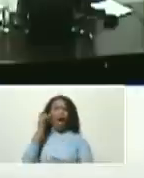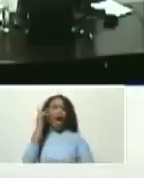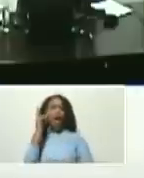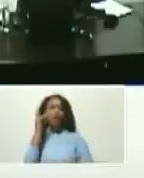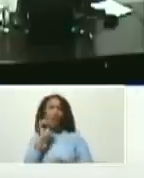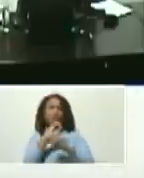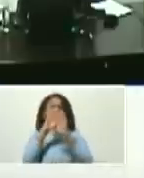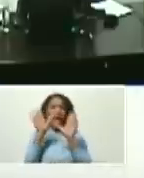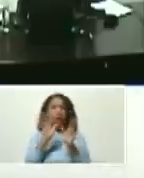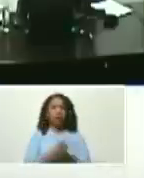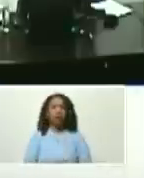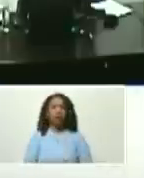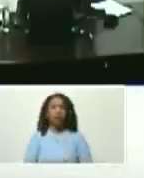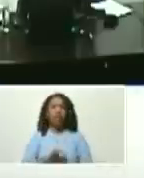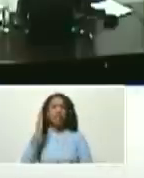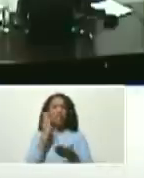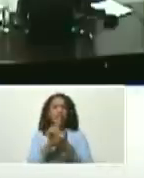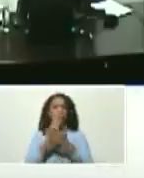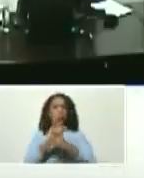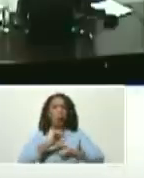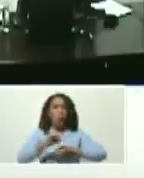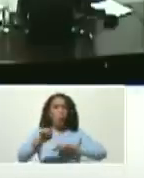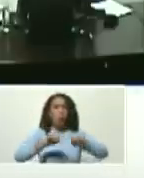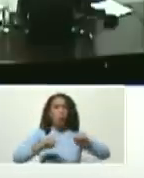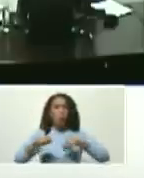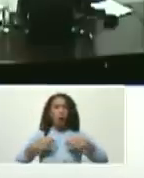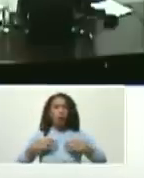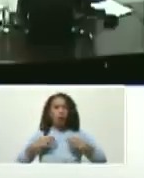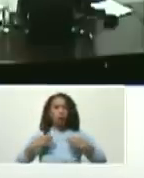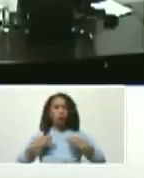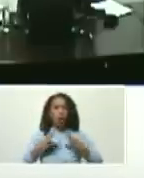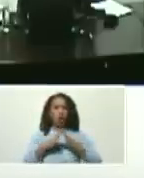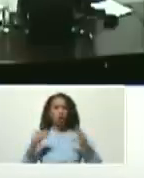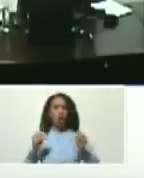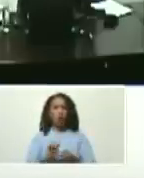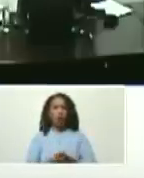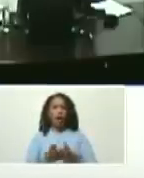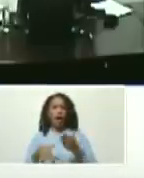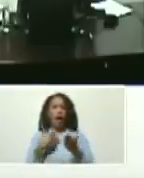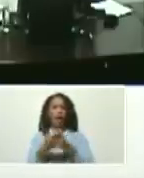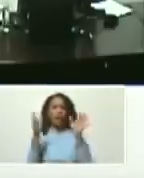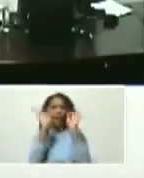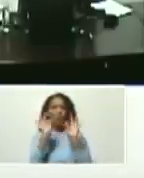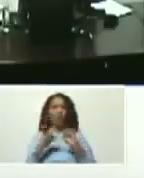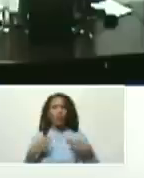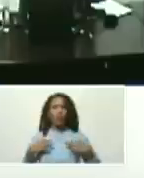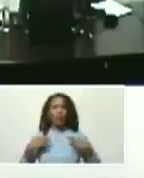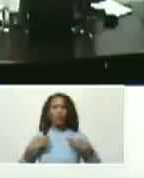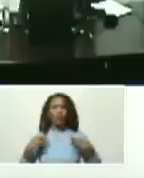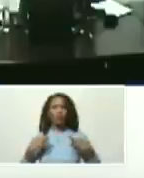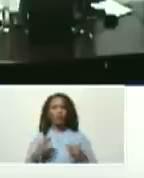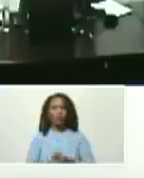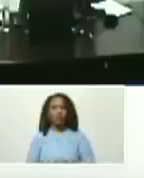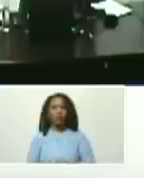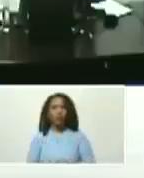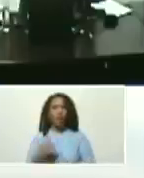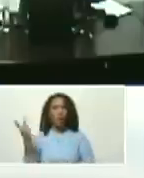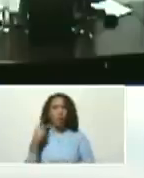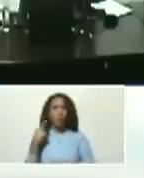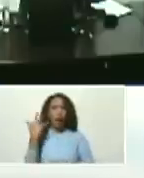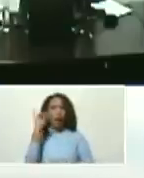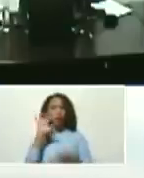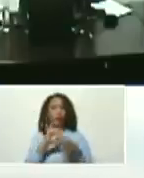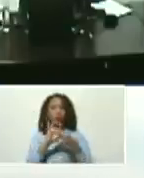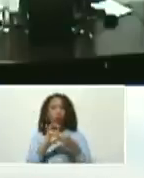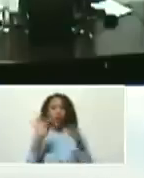clarita siempre estamos coordinando con la cava todo hasta la forma de vestir entre la cava y yo hay unión